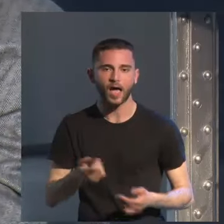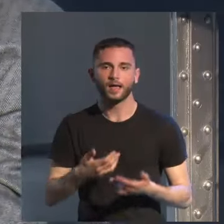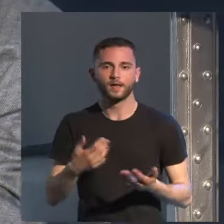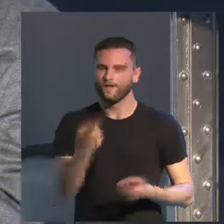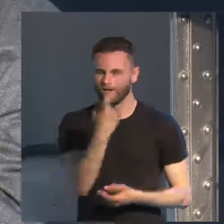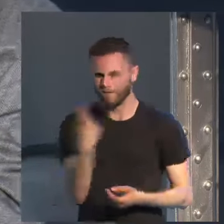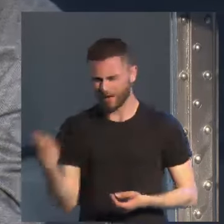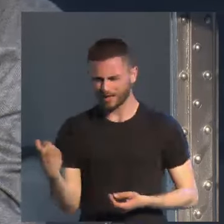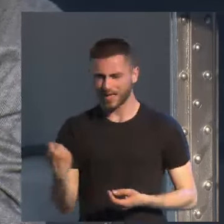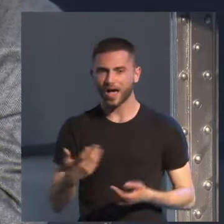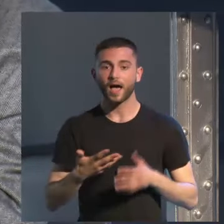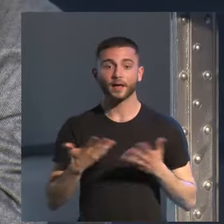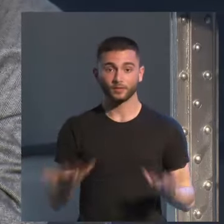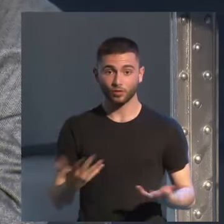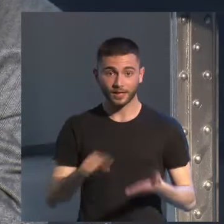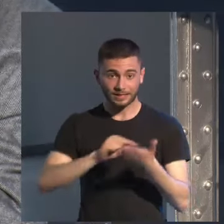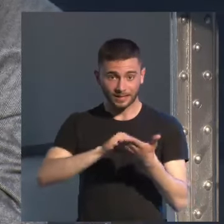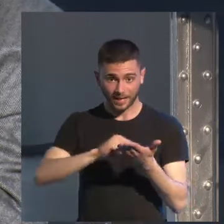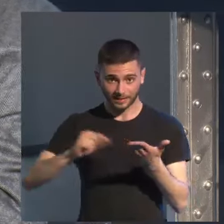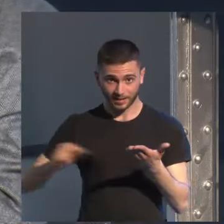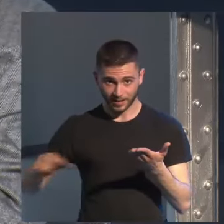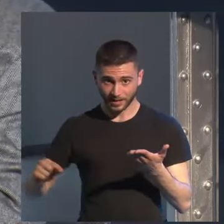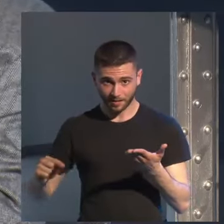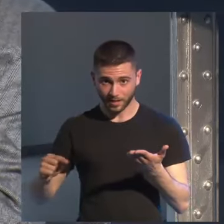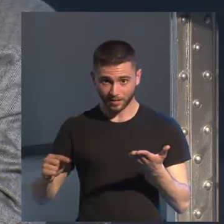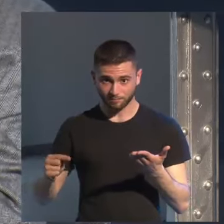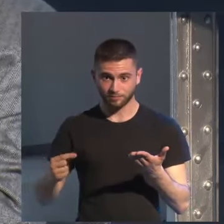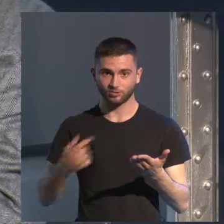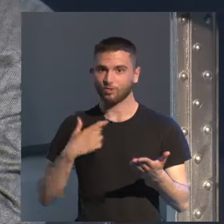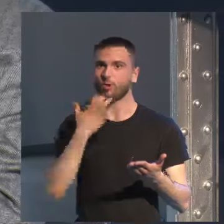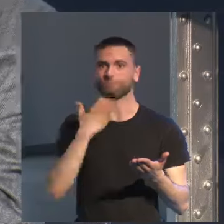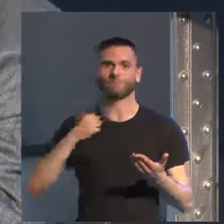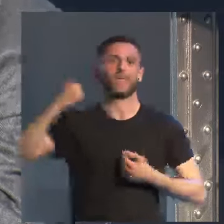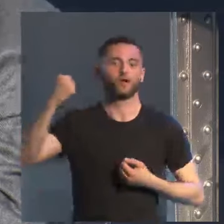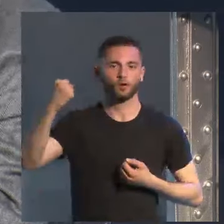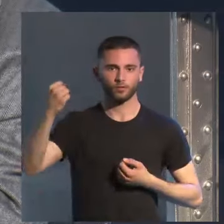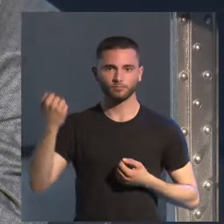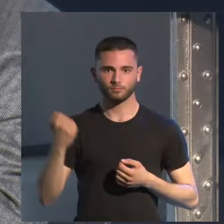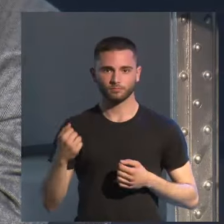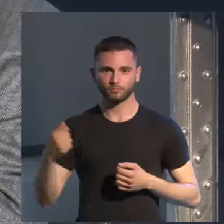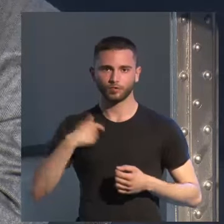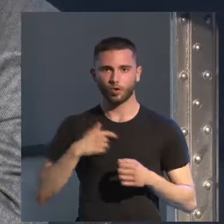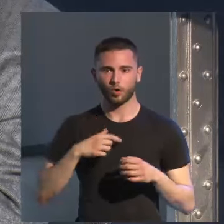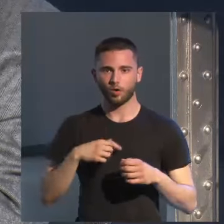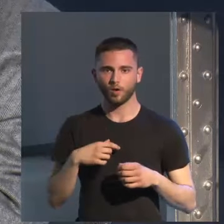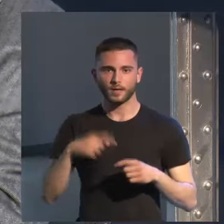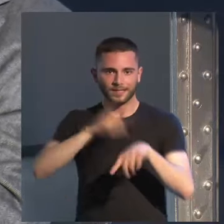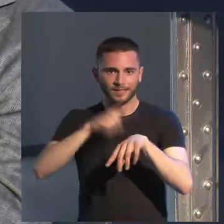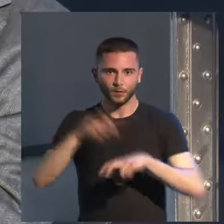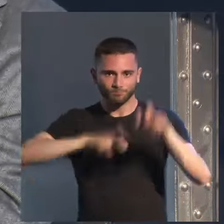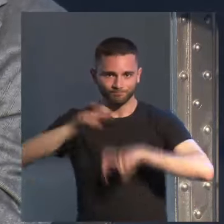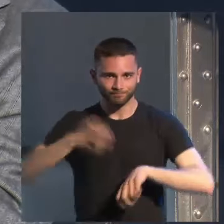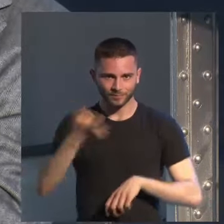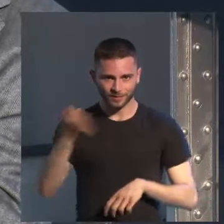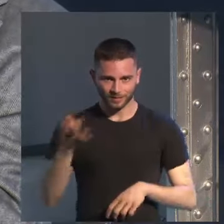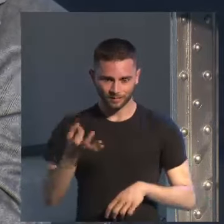Entonces, escribir se convierte casi en un acto heroico. Tengo que sacar espacios para escribir porque lo